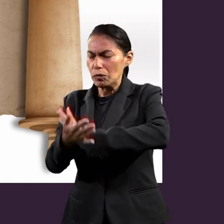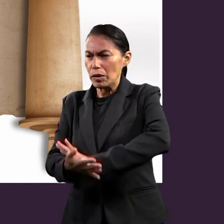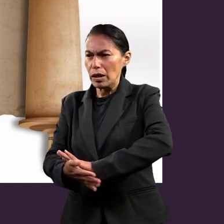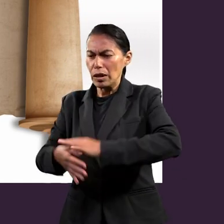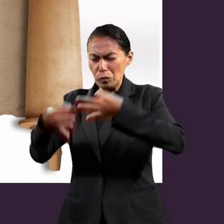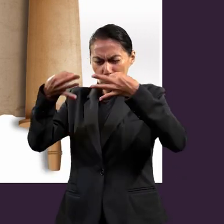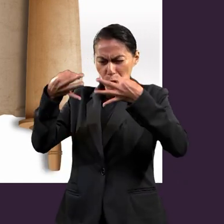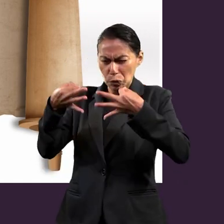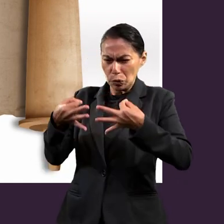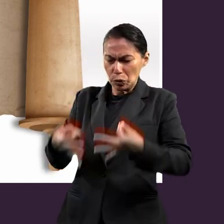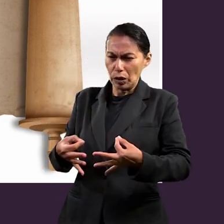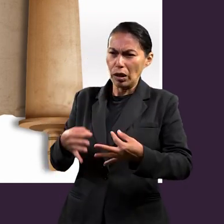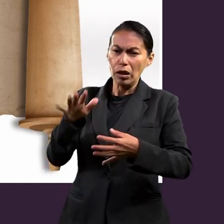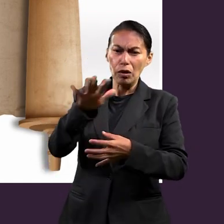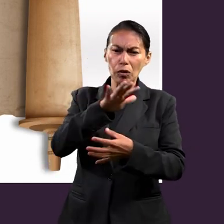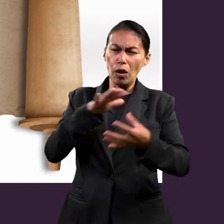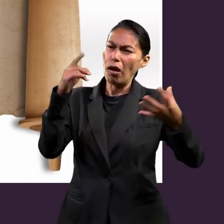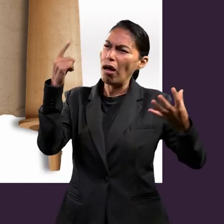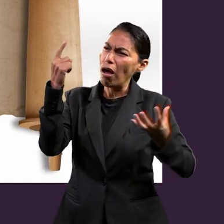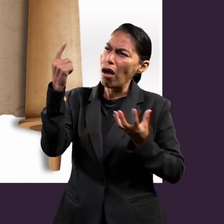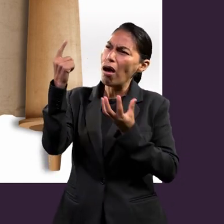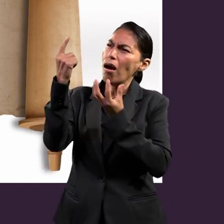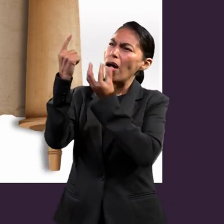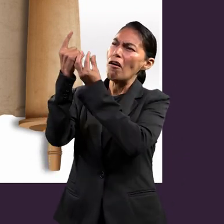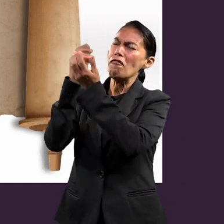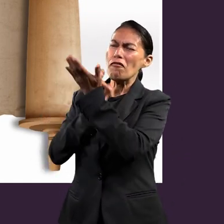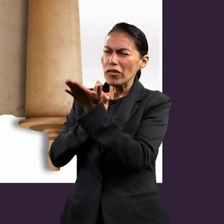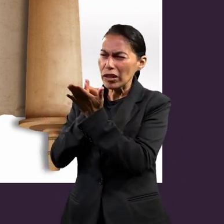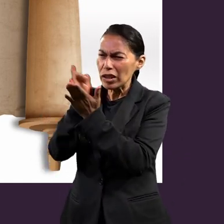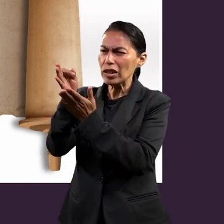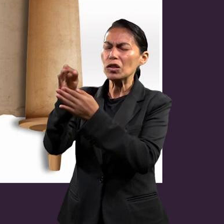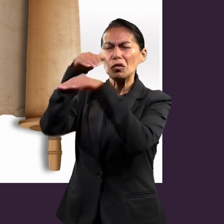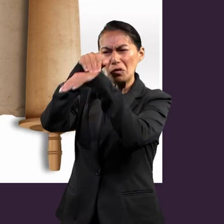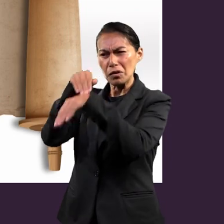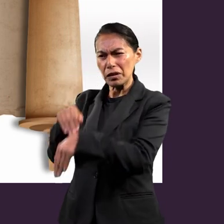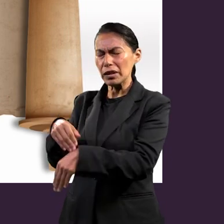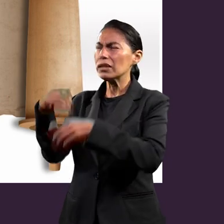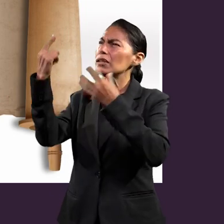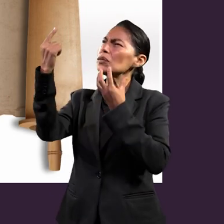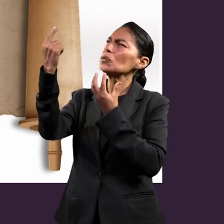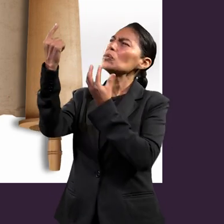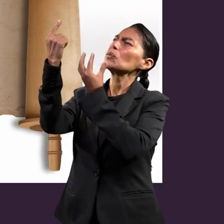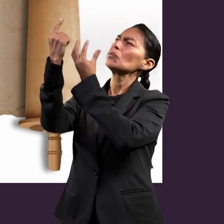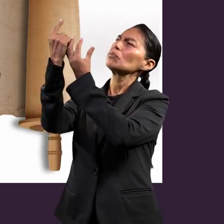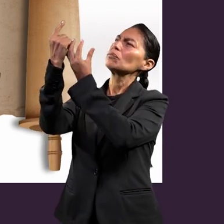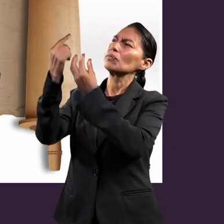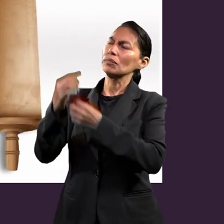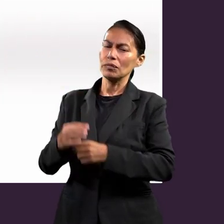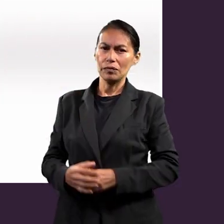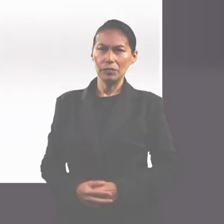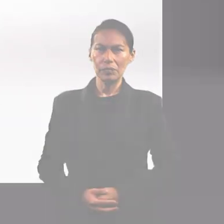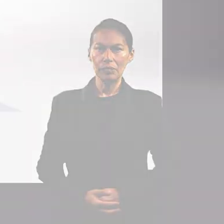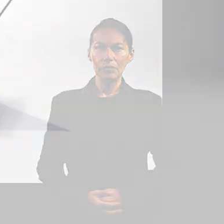sin mancha ni arruga ni cosa semejante, antes que sea santa e inmaculada.